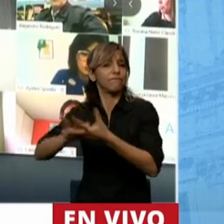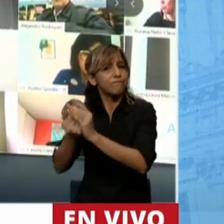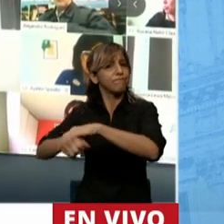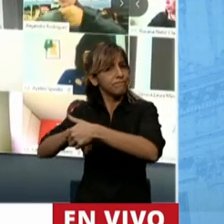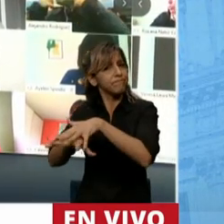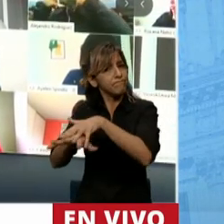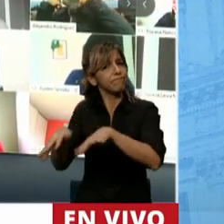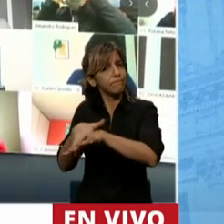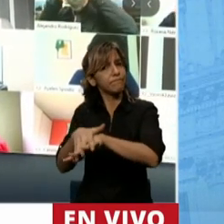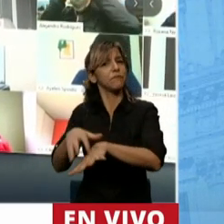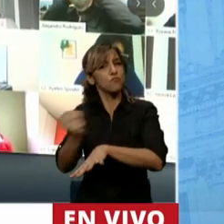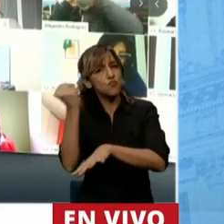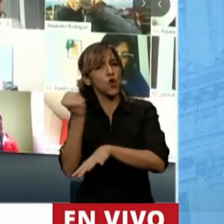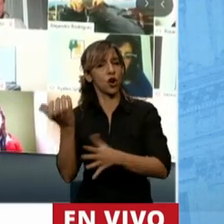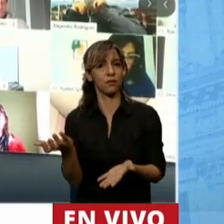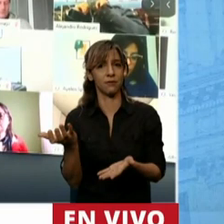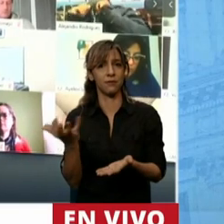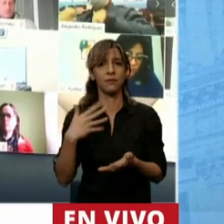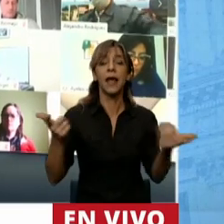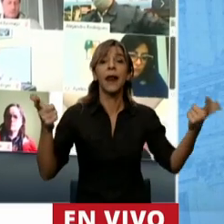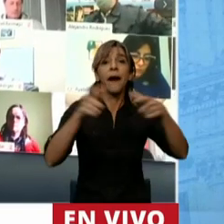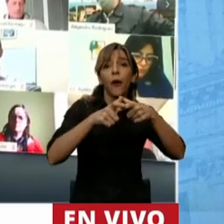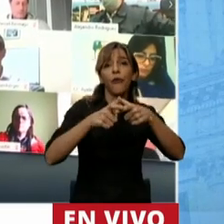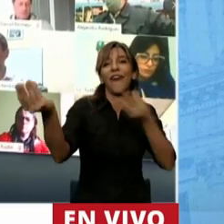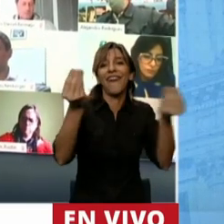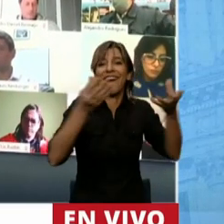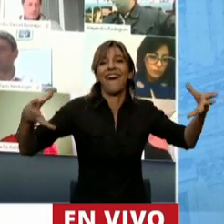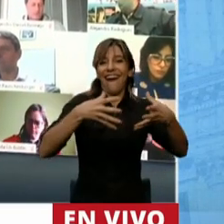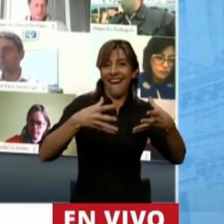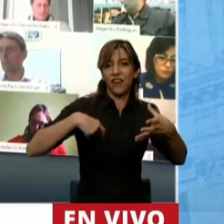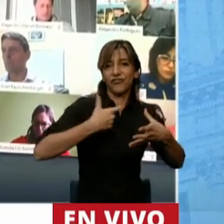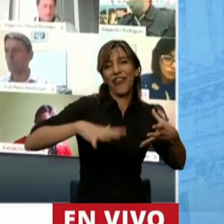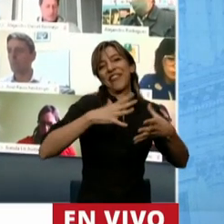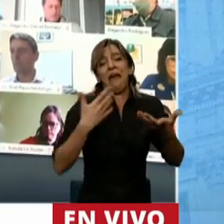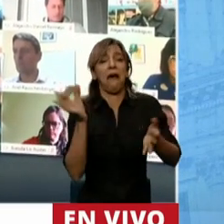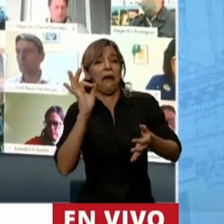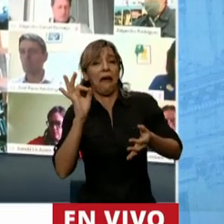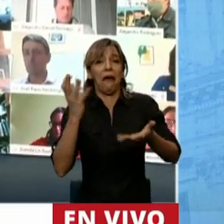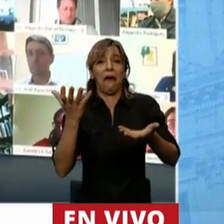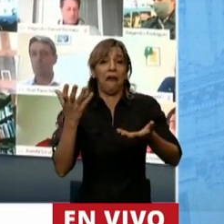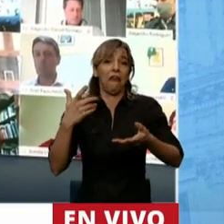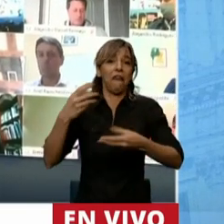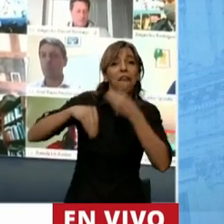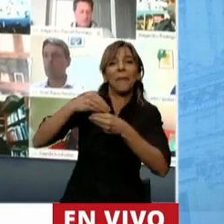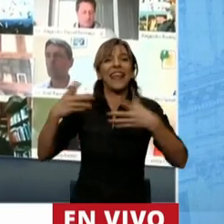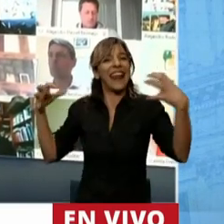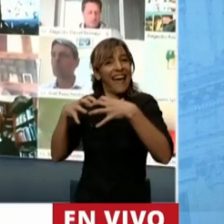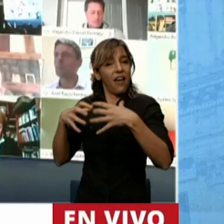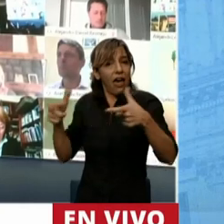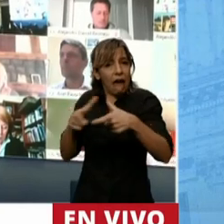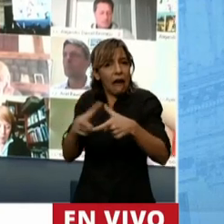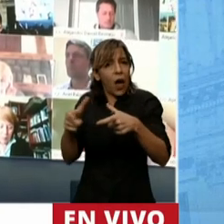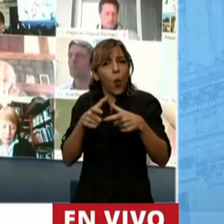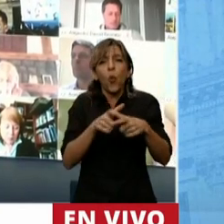que no se hagan reuniones sociales y familiares necesitamos de toda la